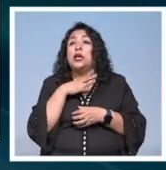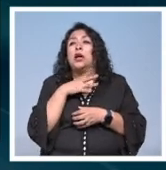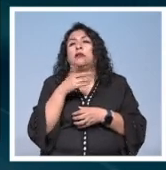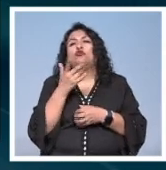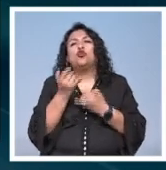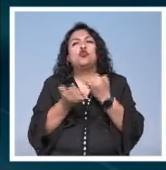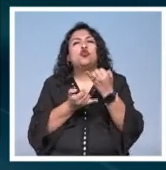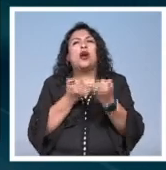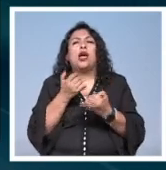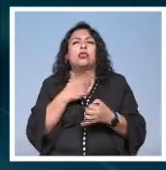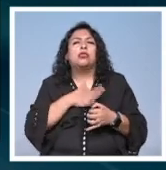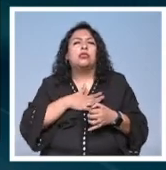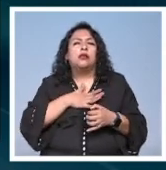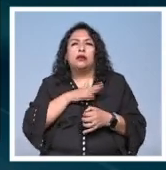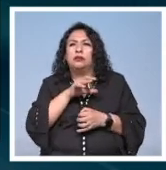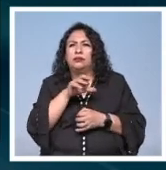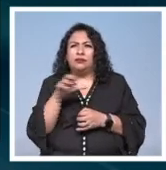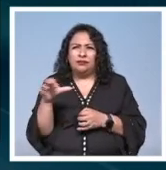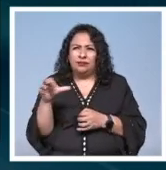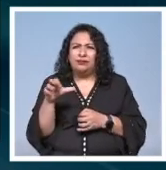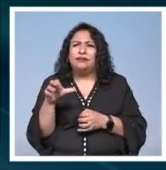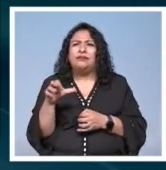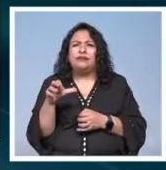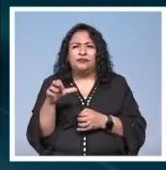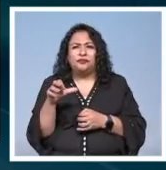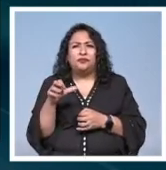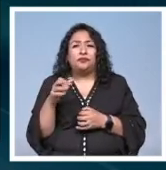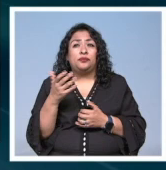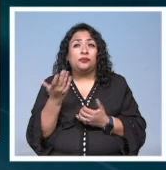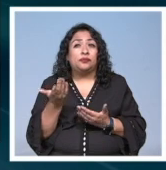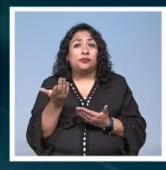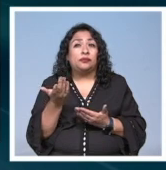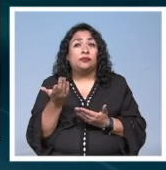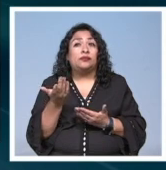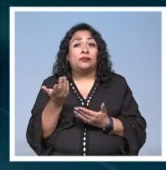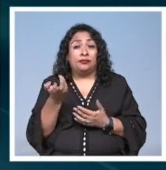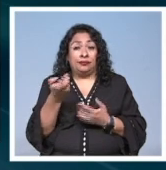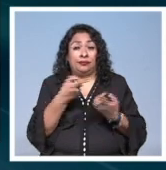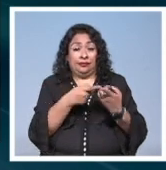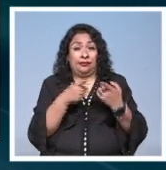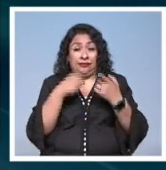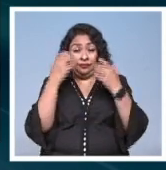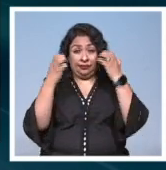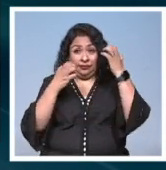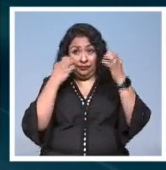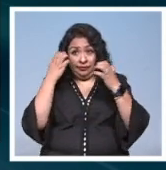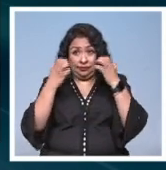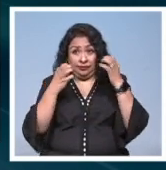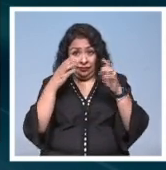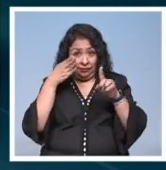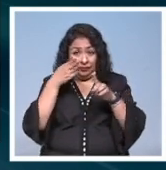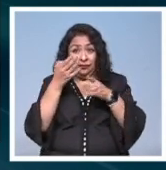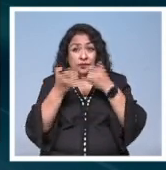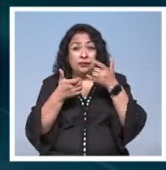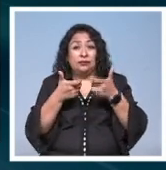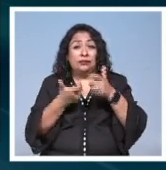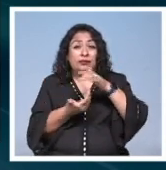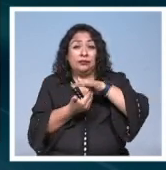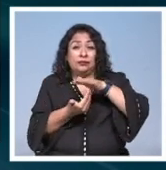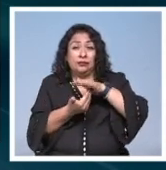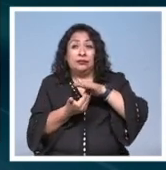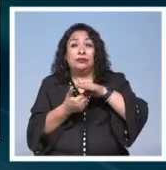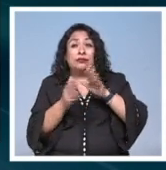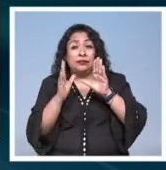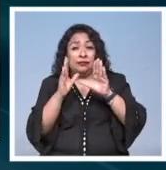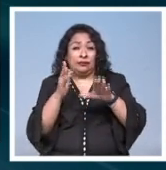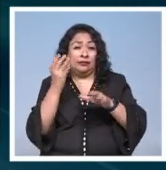lúdica que es una zona dedicada a que pues estos diferentes expositores que se dedican a los juegos de mesa te